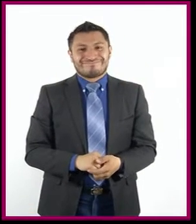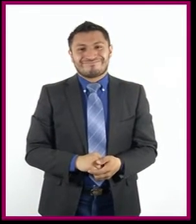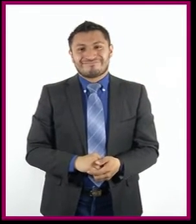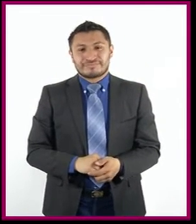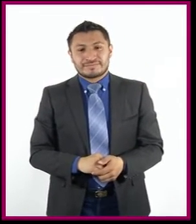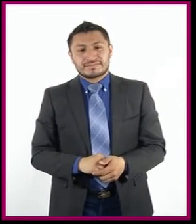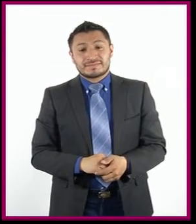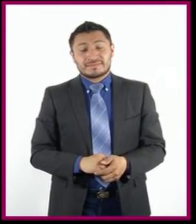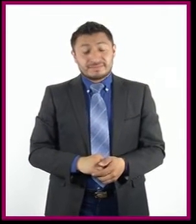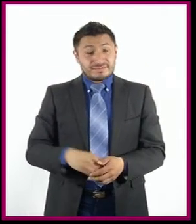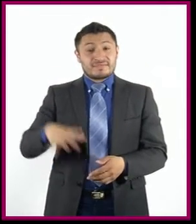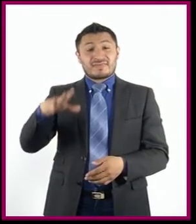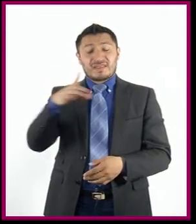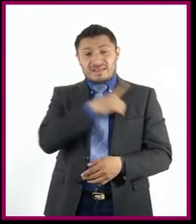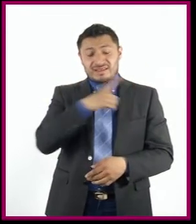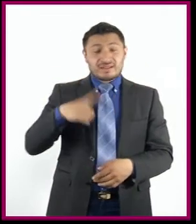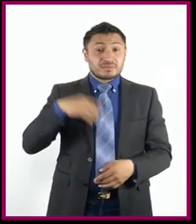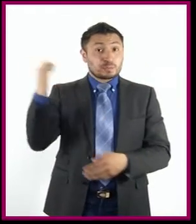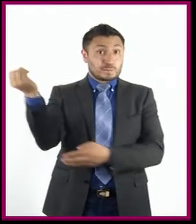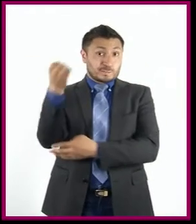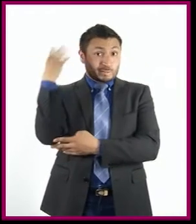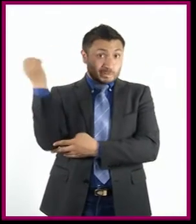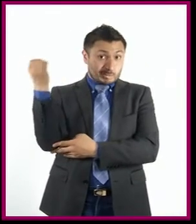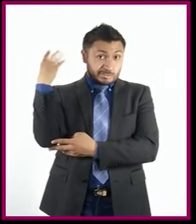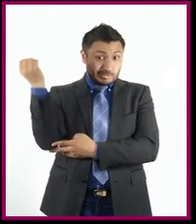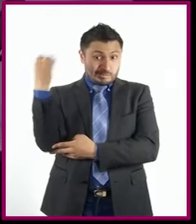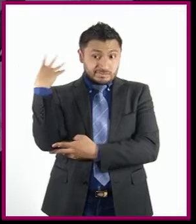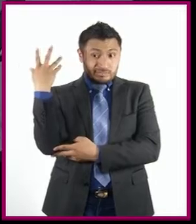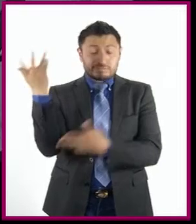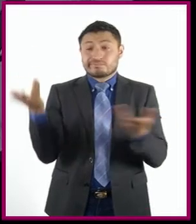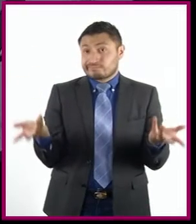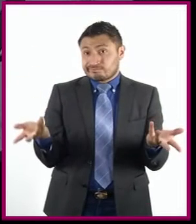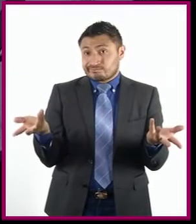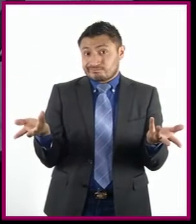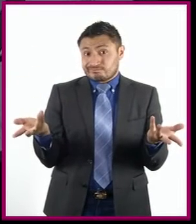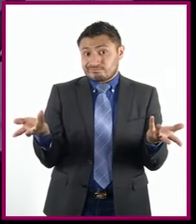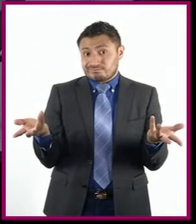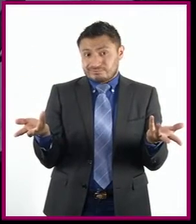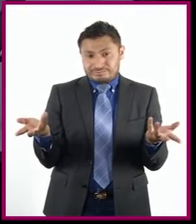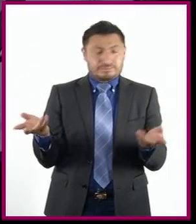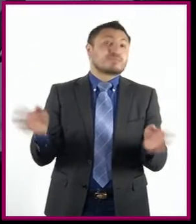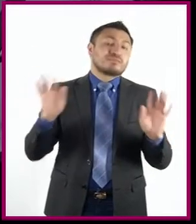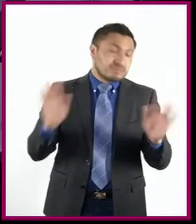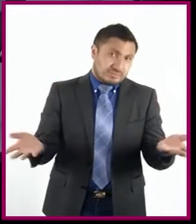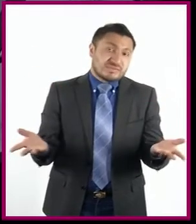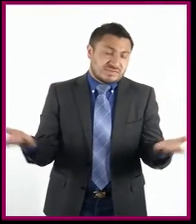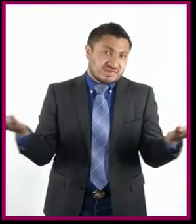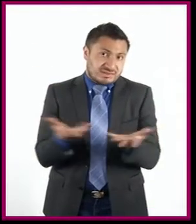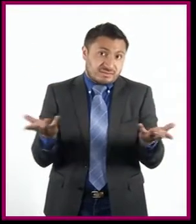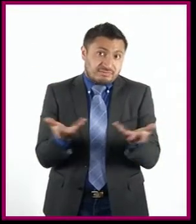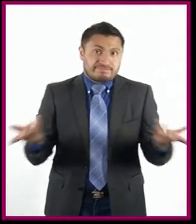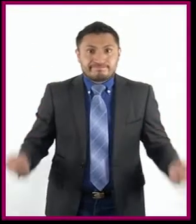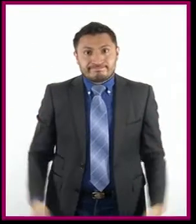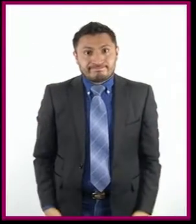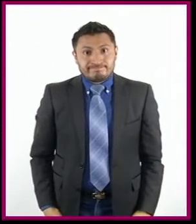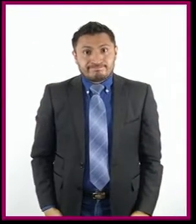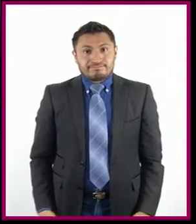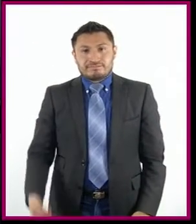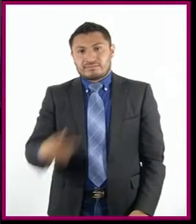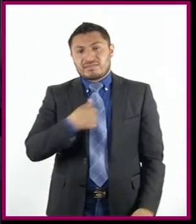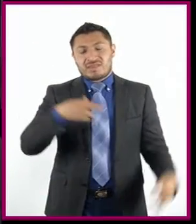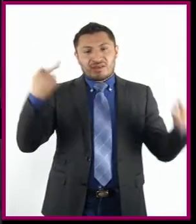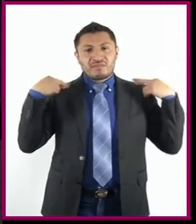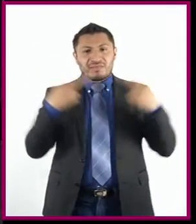¿Que hay que dar una conferencia? Pues a dar una conferencia. No soy